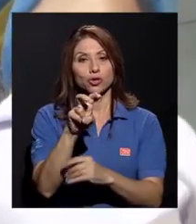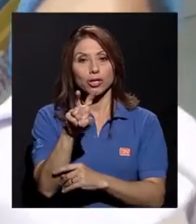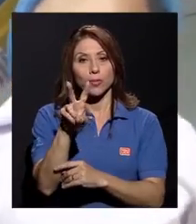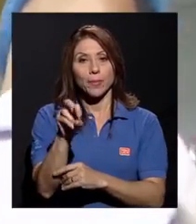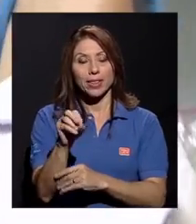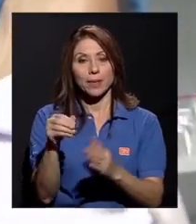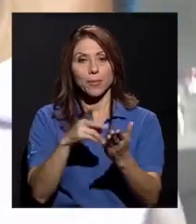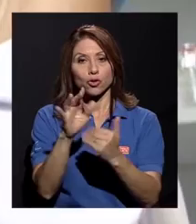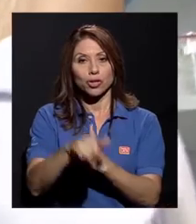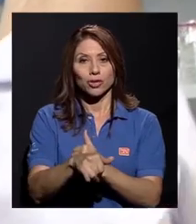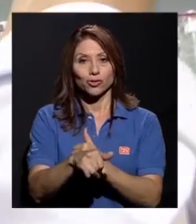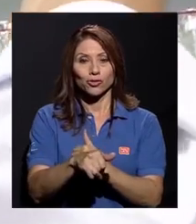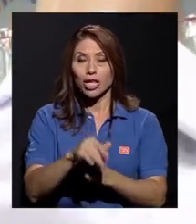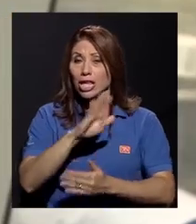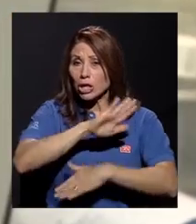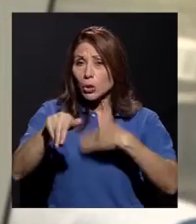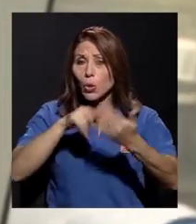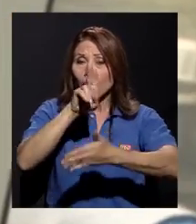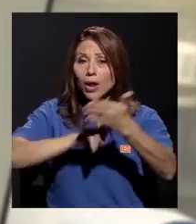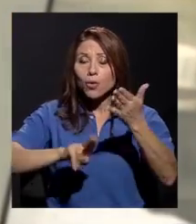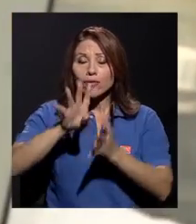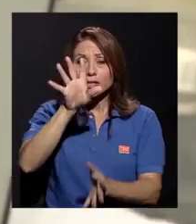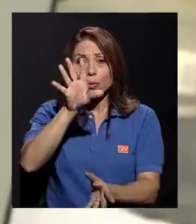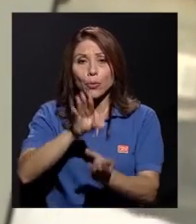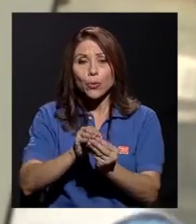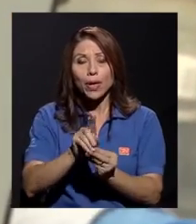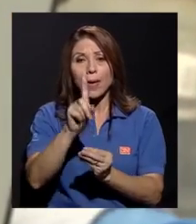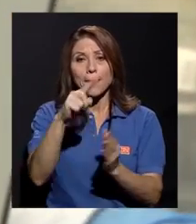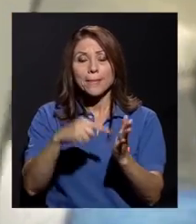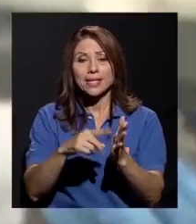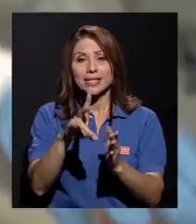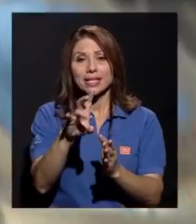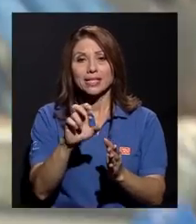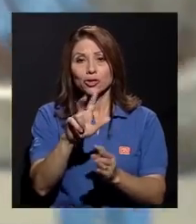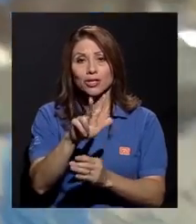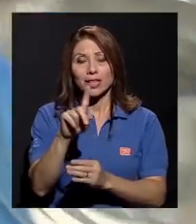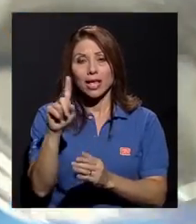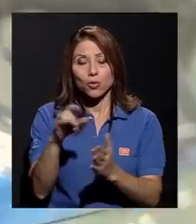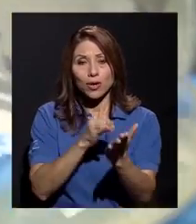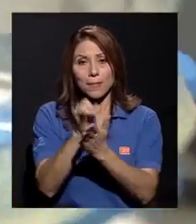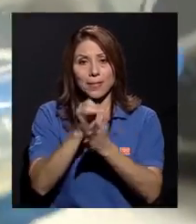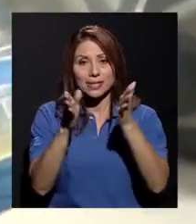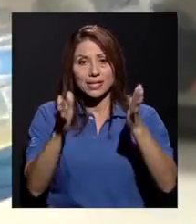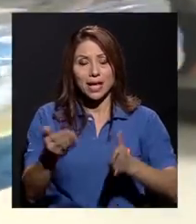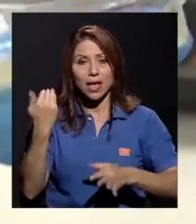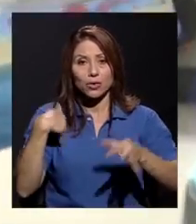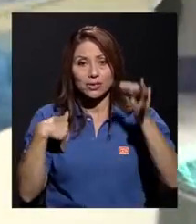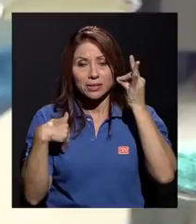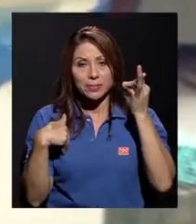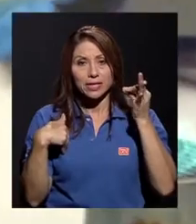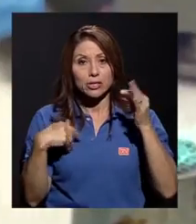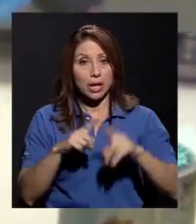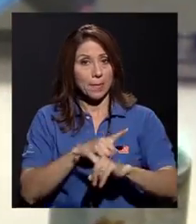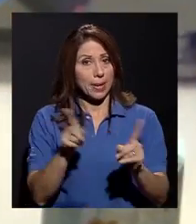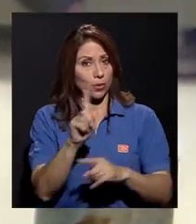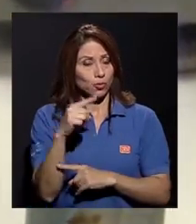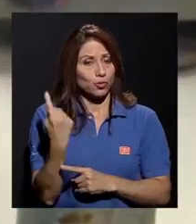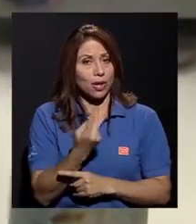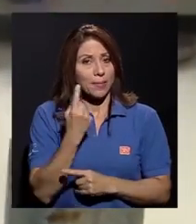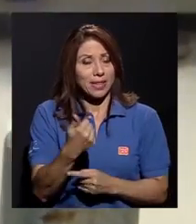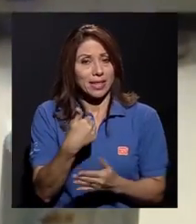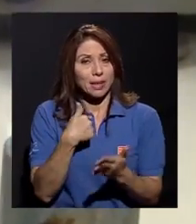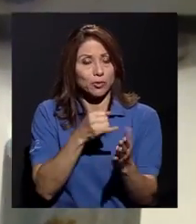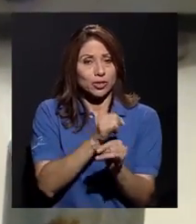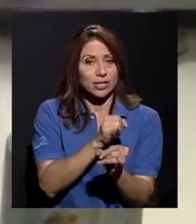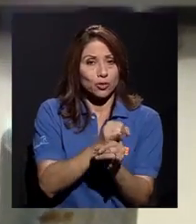y, en total, la universidad cuenta con 1.731 investigadores e investigadoras. Pero no solo contamos con